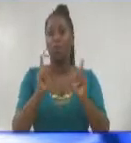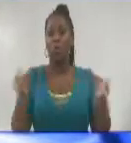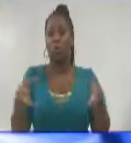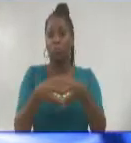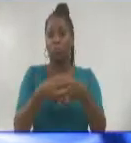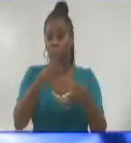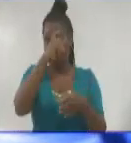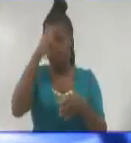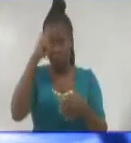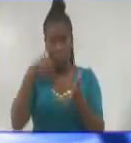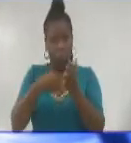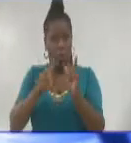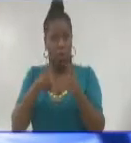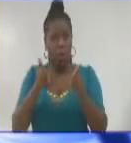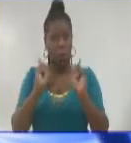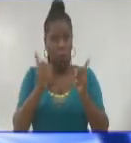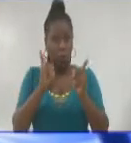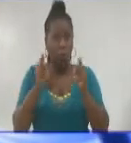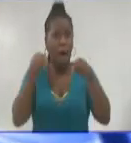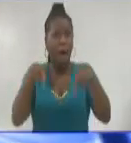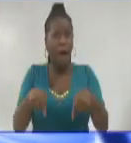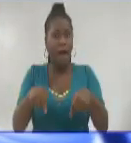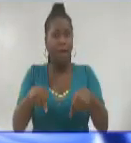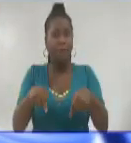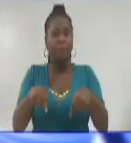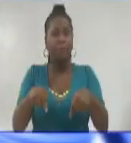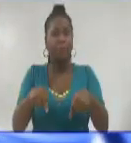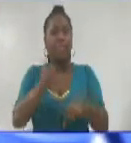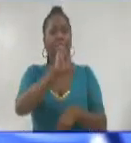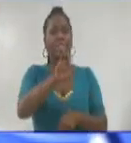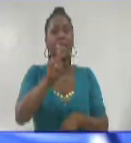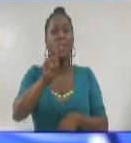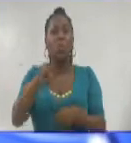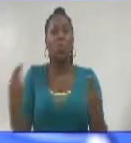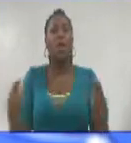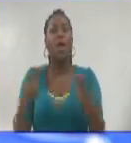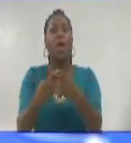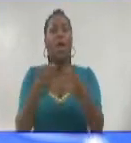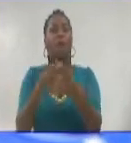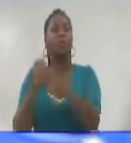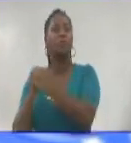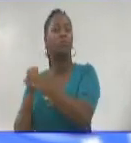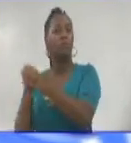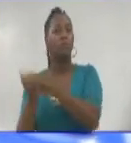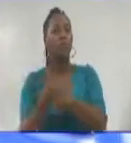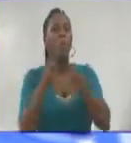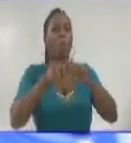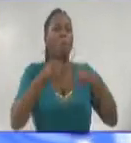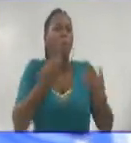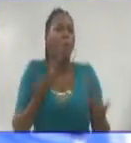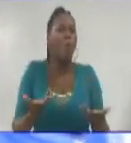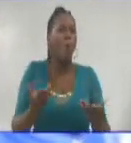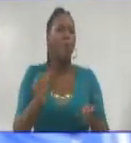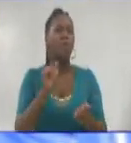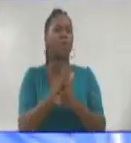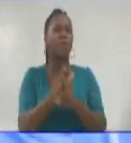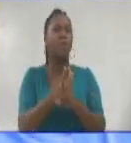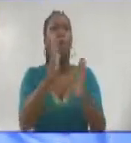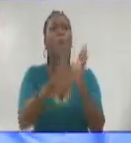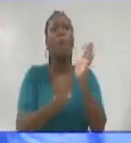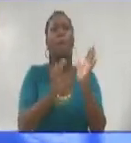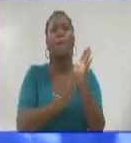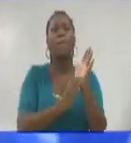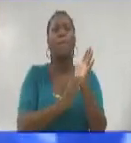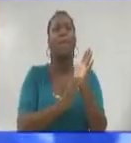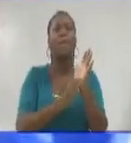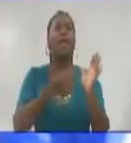conoció, entre otras cosas, que la 61ª Serie Nacional de Béisbol pudiera comenzar en la segunda quincena de